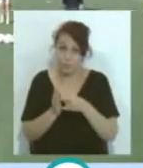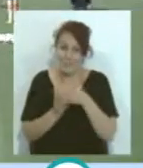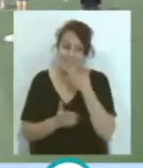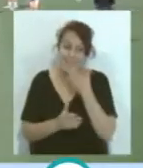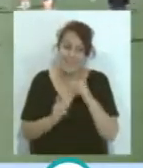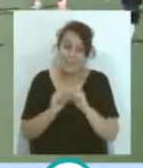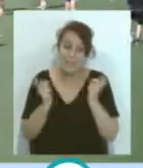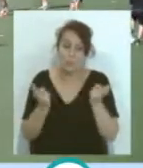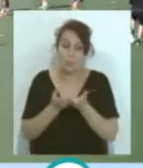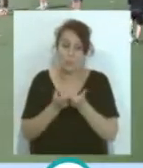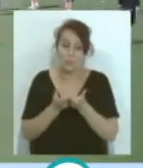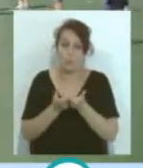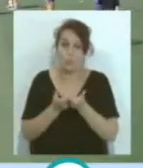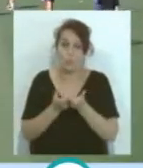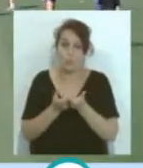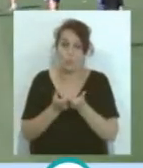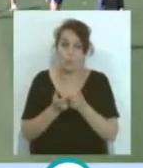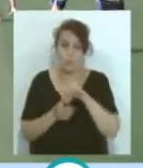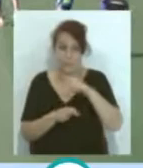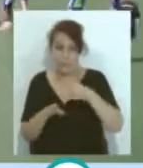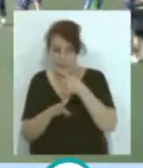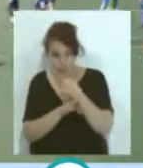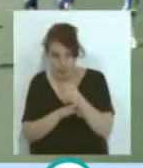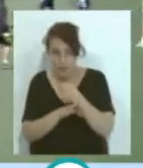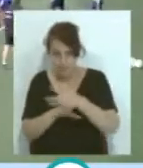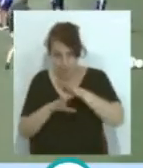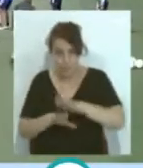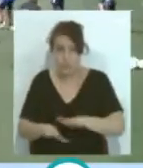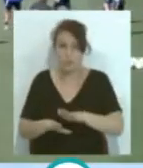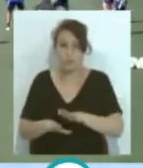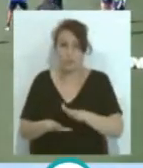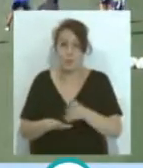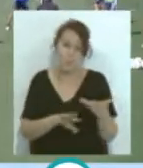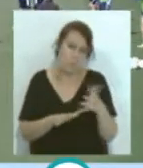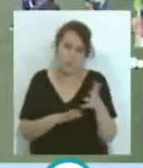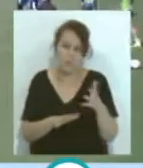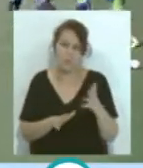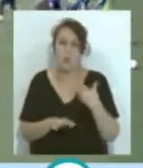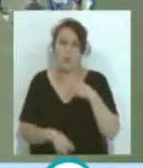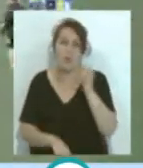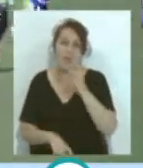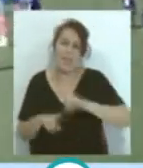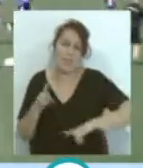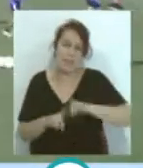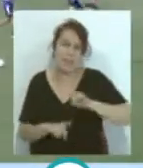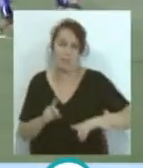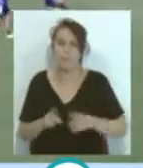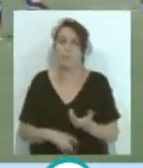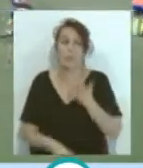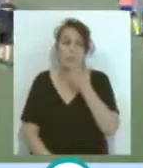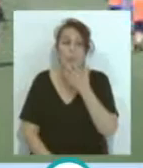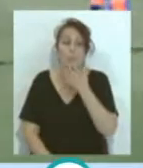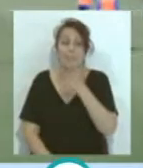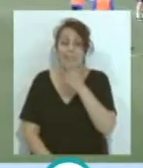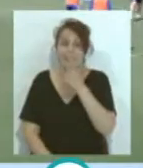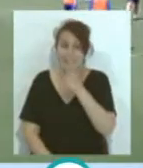equipo va a quedar en Primera División... ...ya estará más o menos... ...según los porcentajes que vayan... ...porque si la cosa